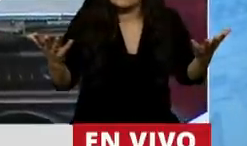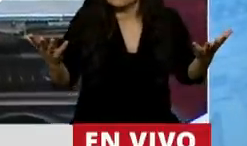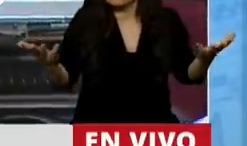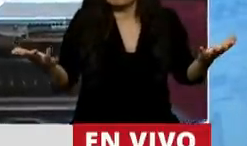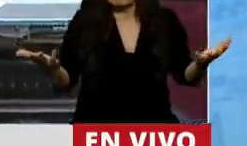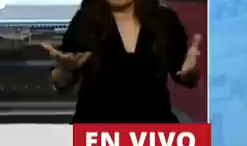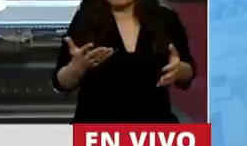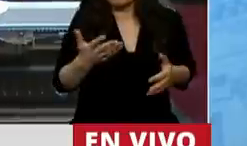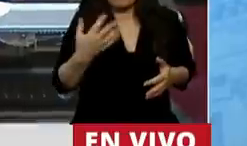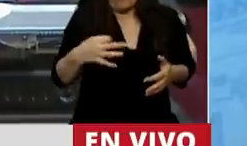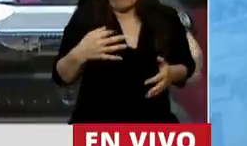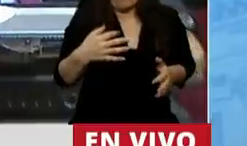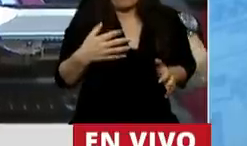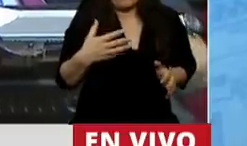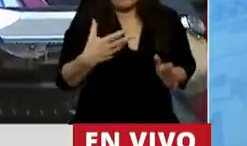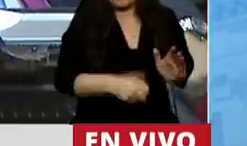aborto.